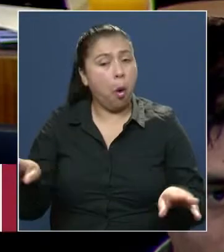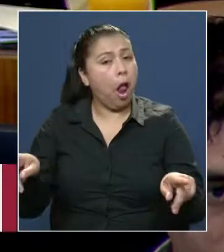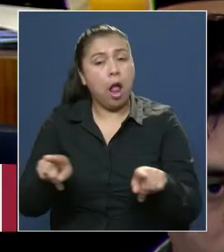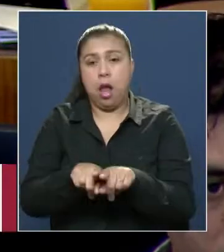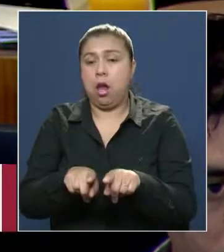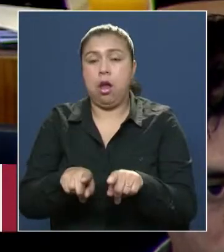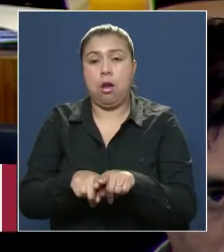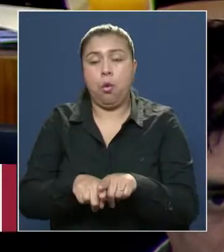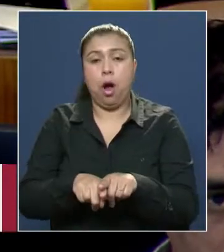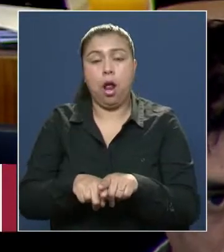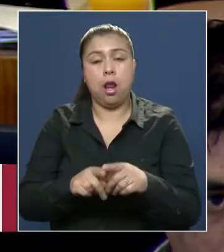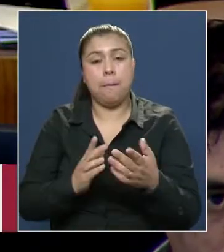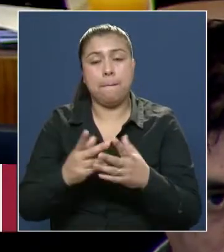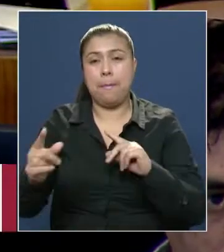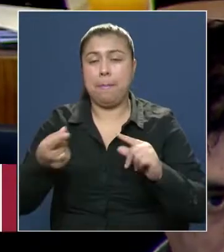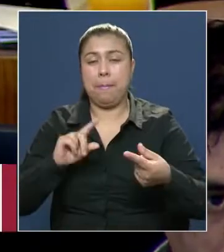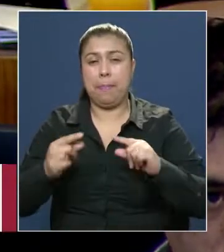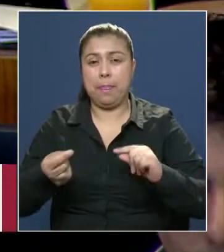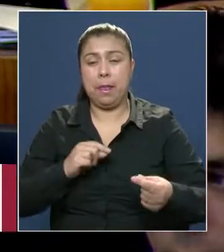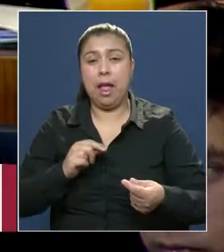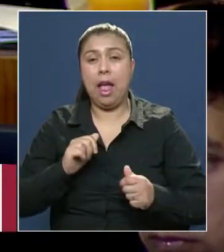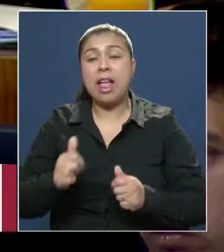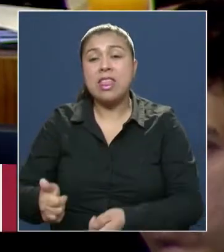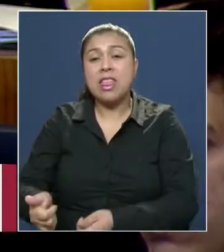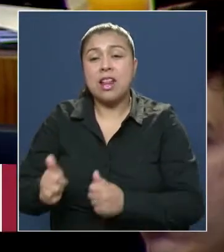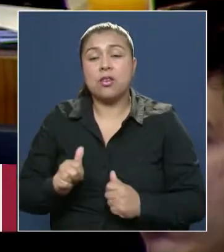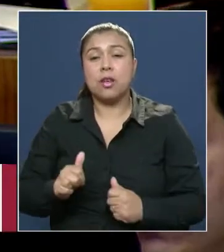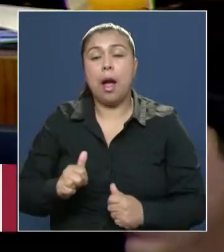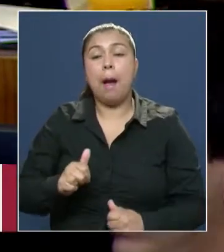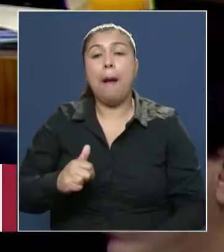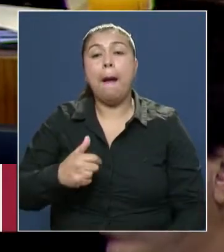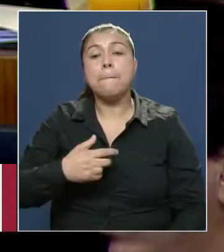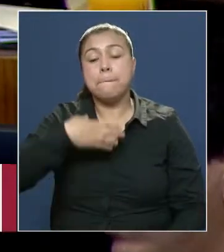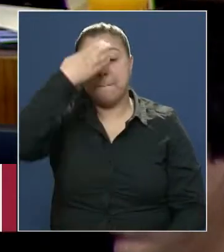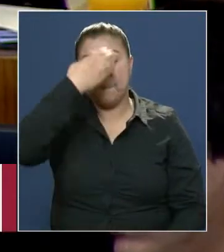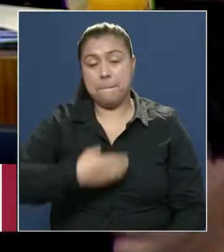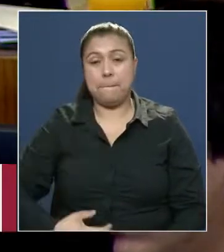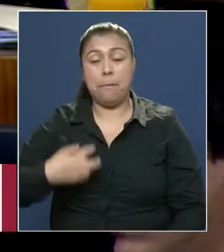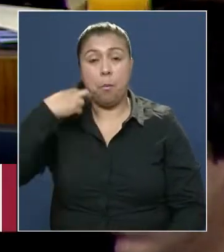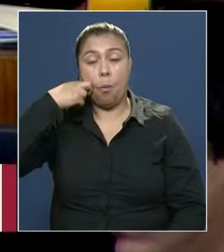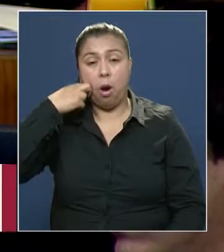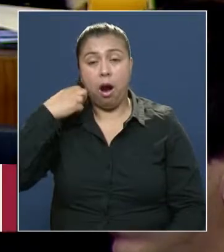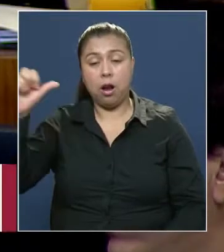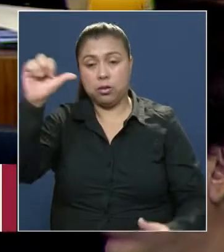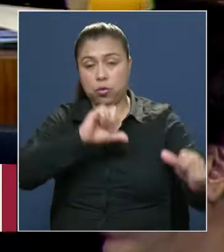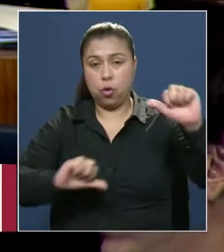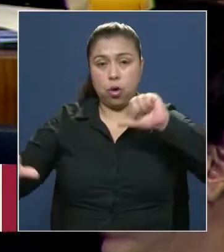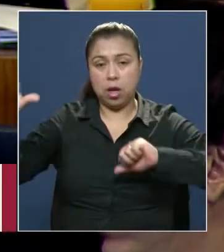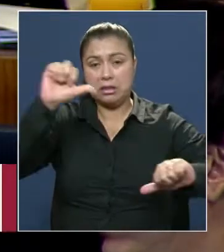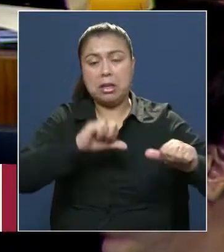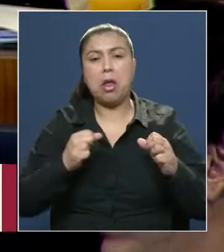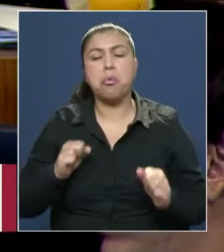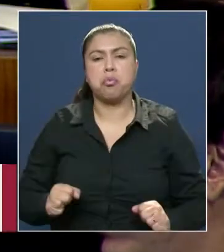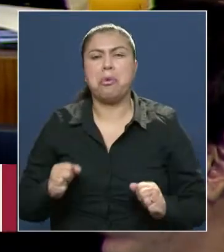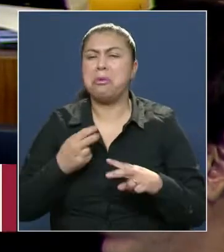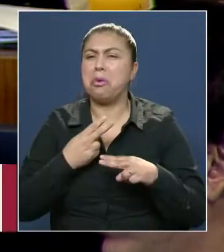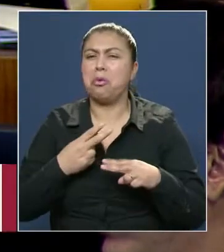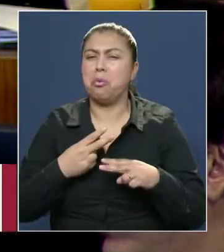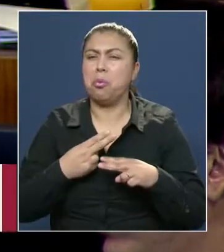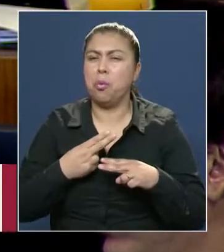donde discutamos sobre los desafíos que para la humanidad la ciencia puede otorgar una herramienta que permita